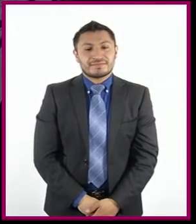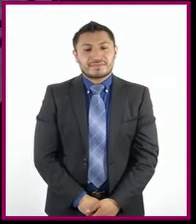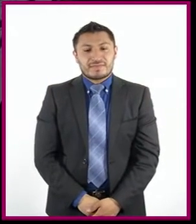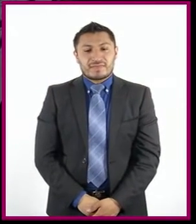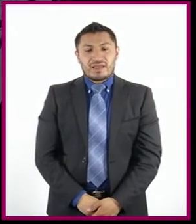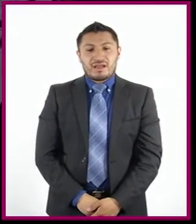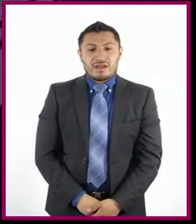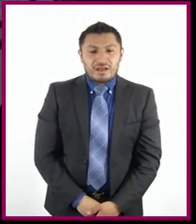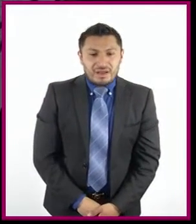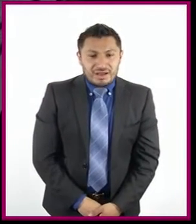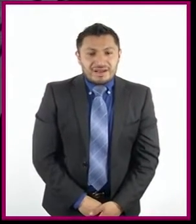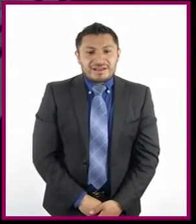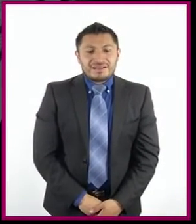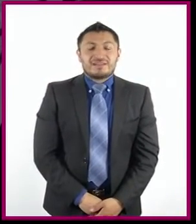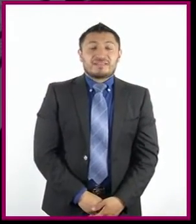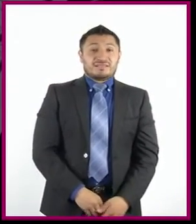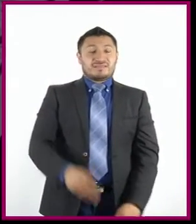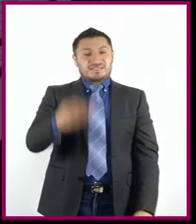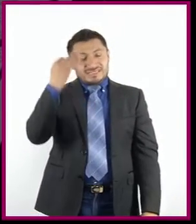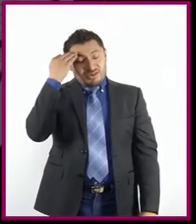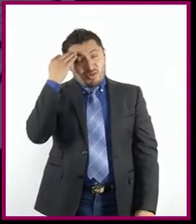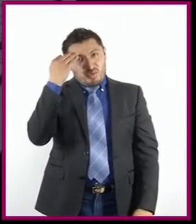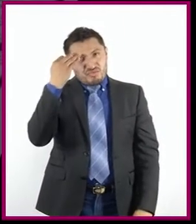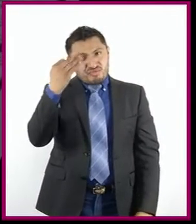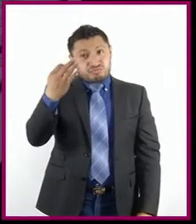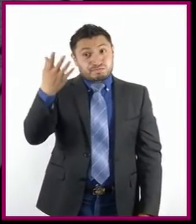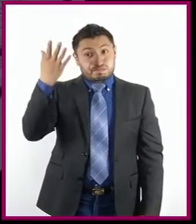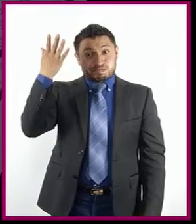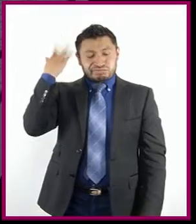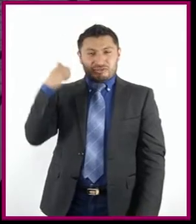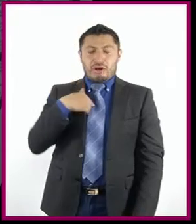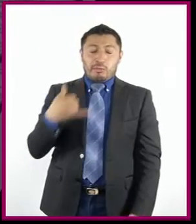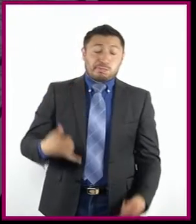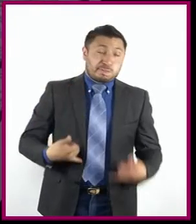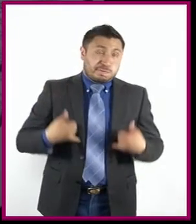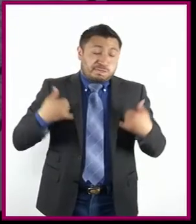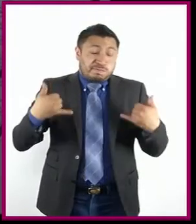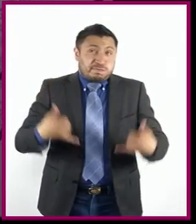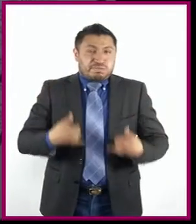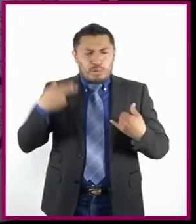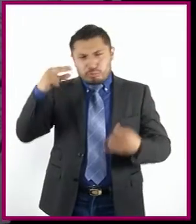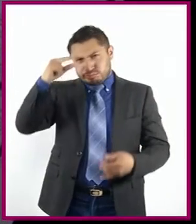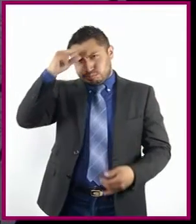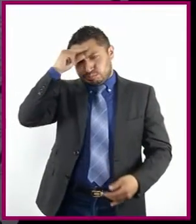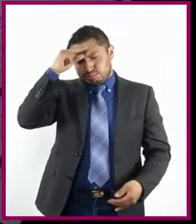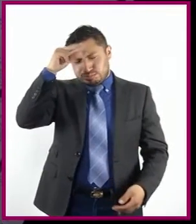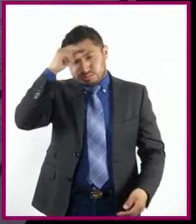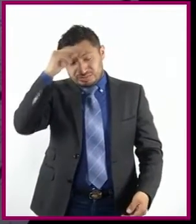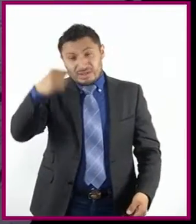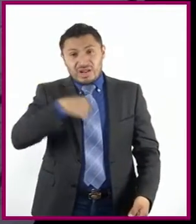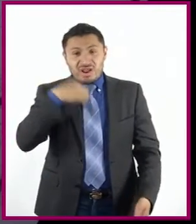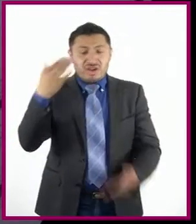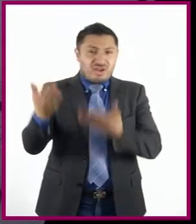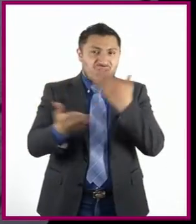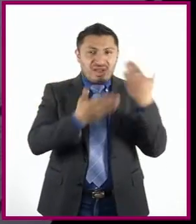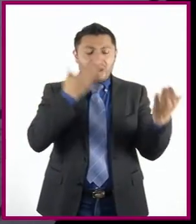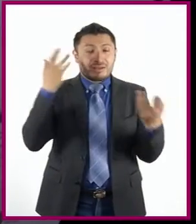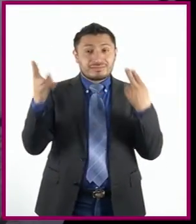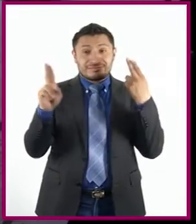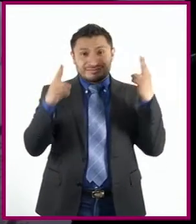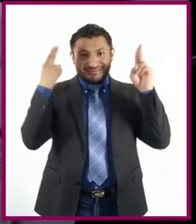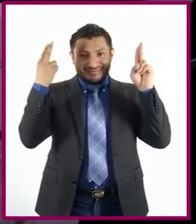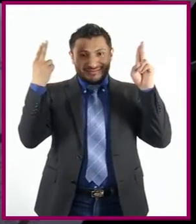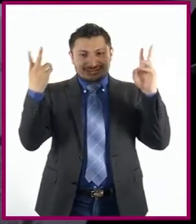Hubo un tiempo en el que fui joven, inteligente, en el que estudié en la universidad,